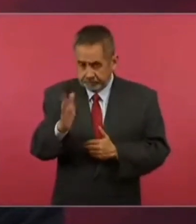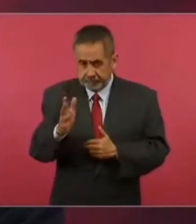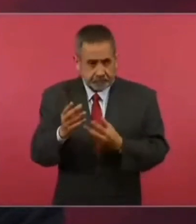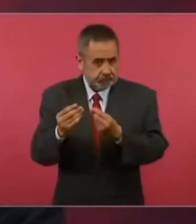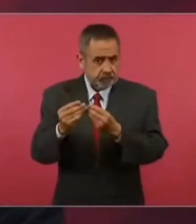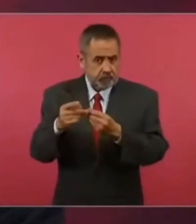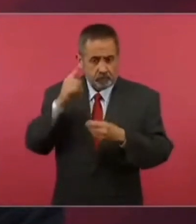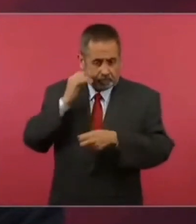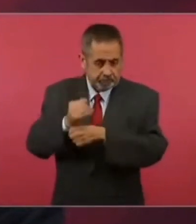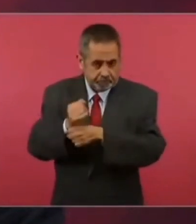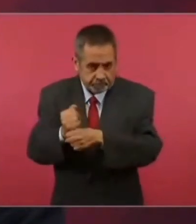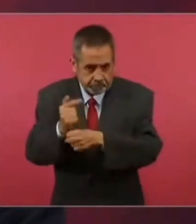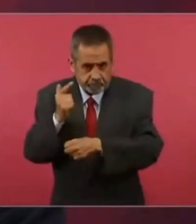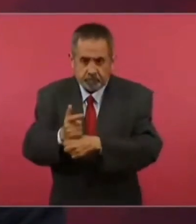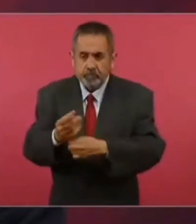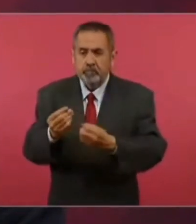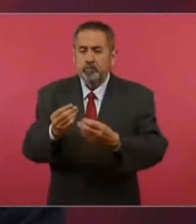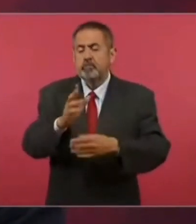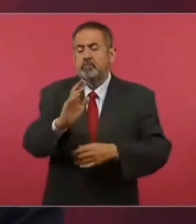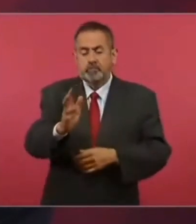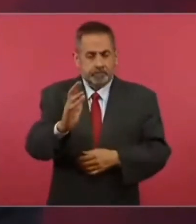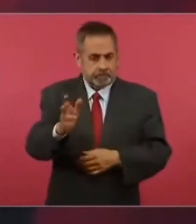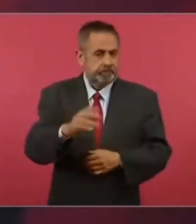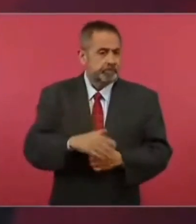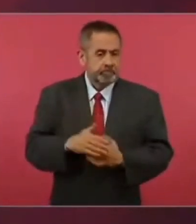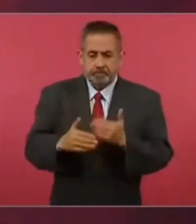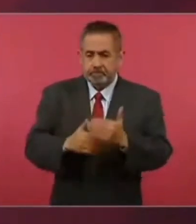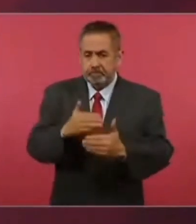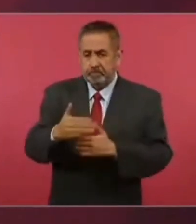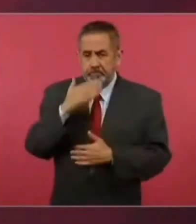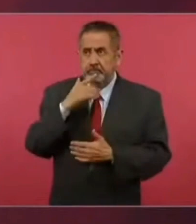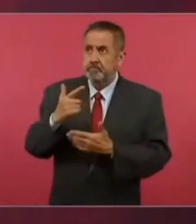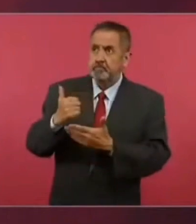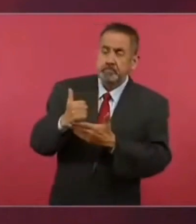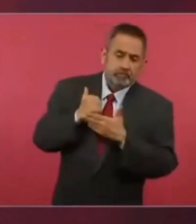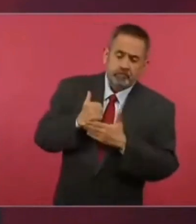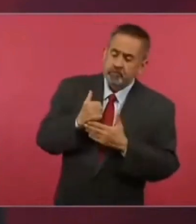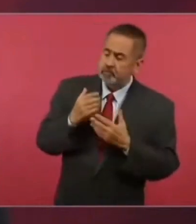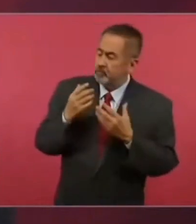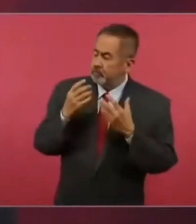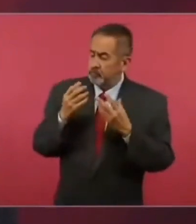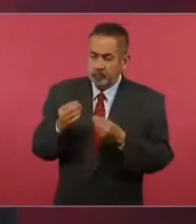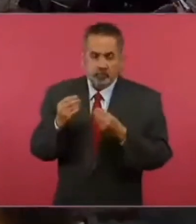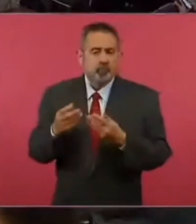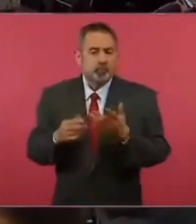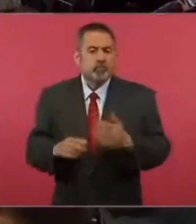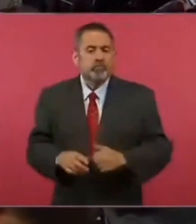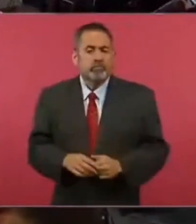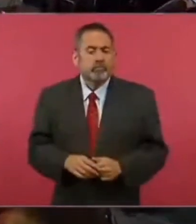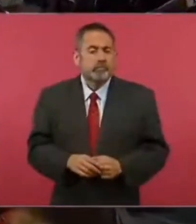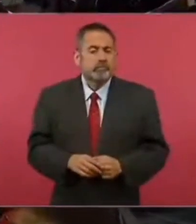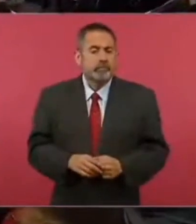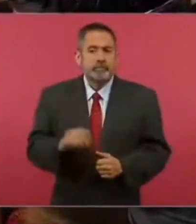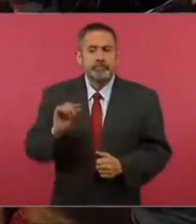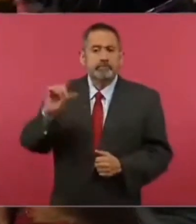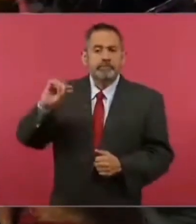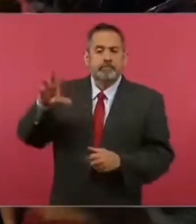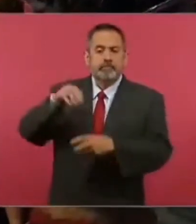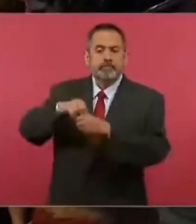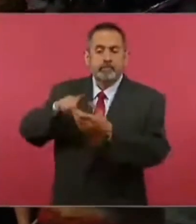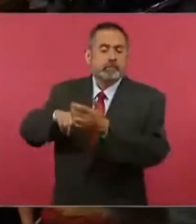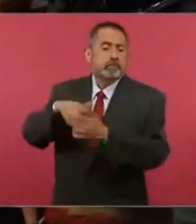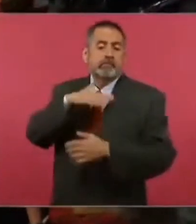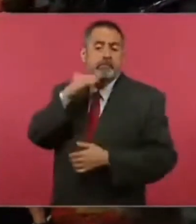Mucho en la investigación. Se ha ido avanzando y nos están ayudando las autoridades de